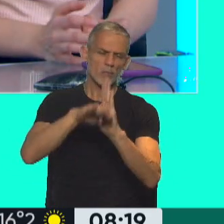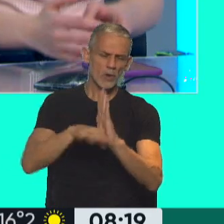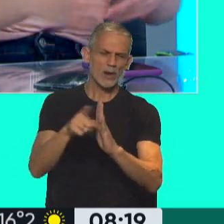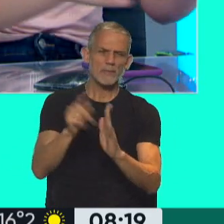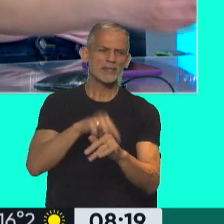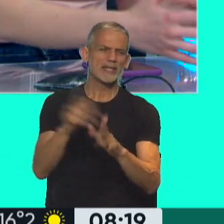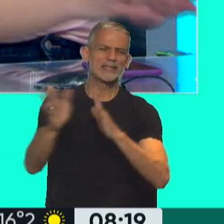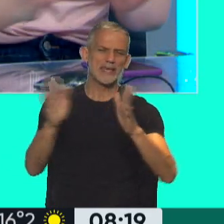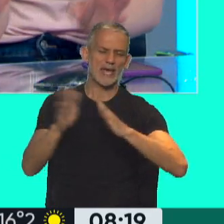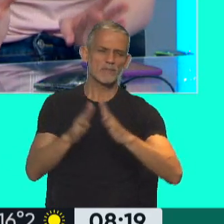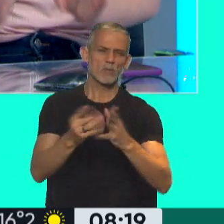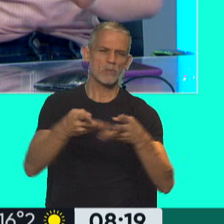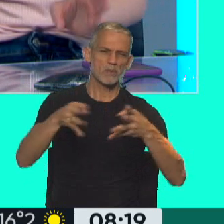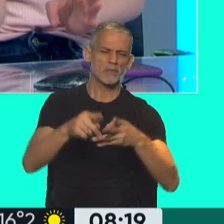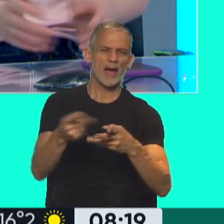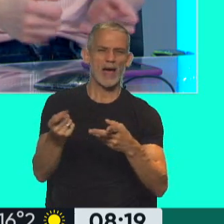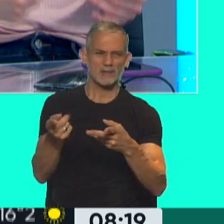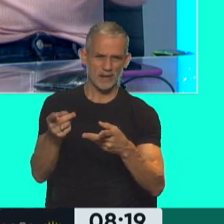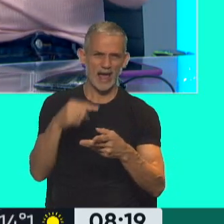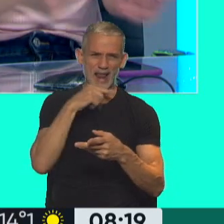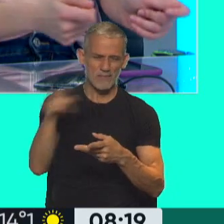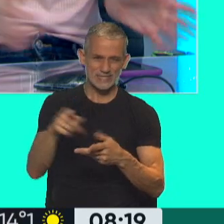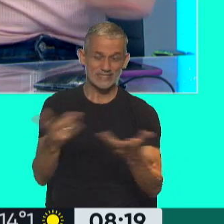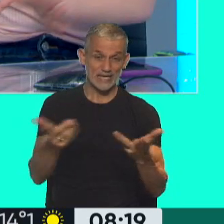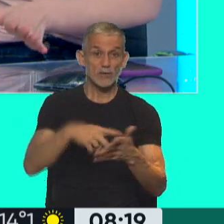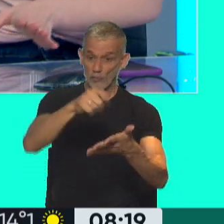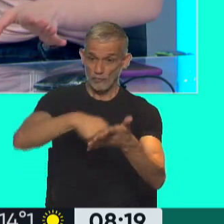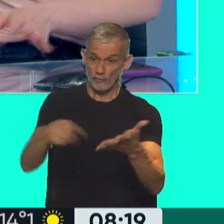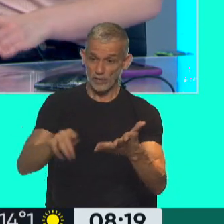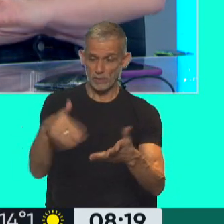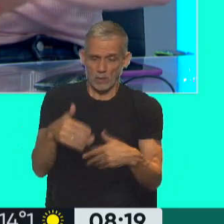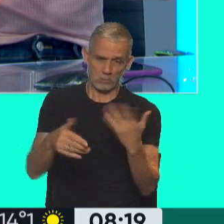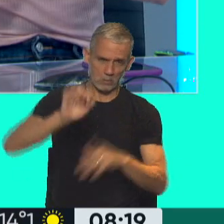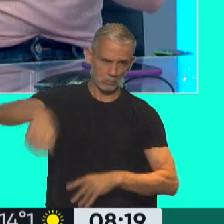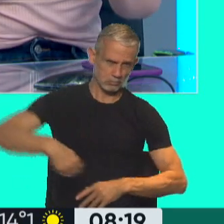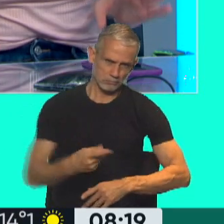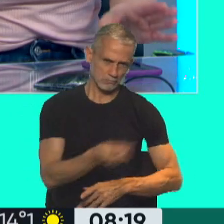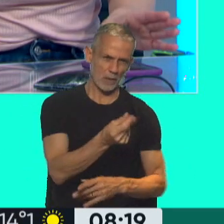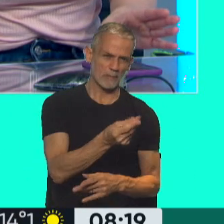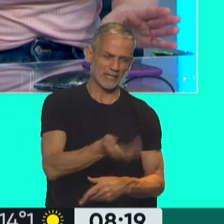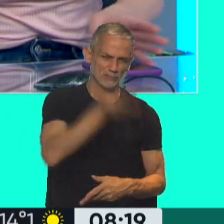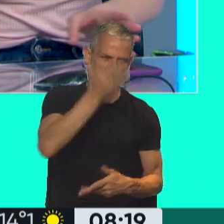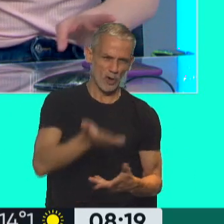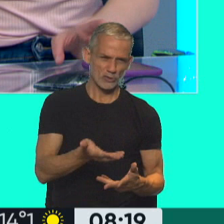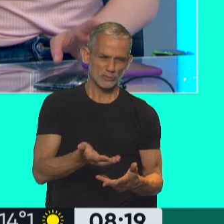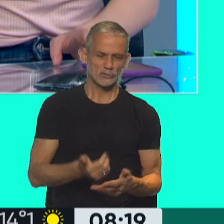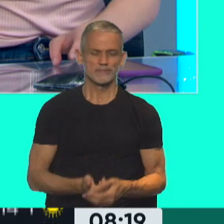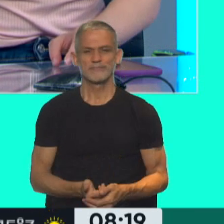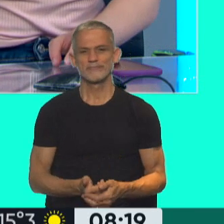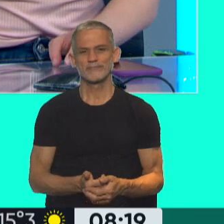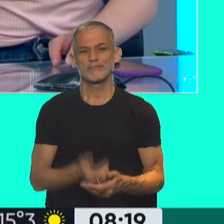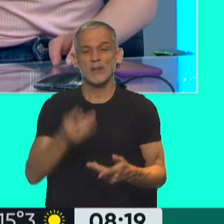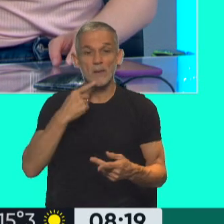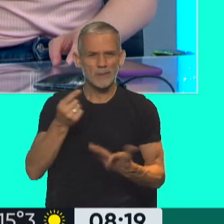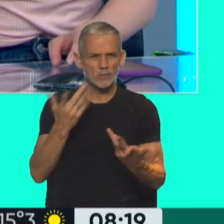temporal, canastas para almacenes y demás, los firman y después se dan vuelta y hacen lo que quieren. Te quería consultar porque muchas